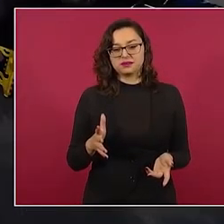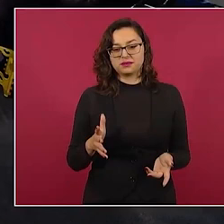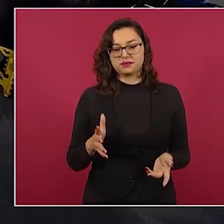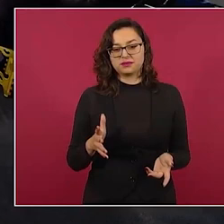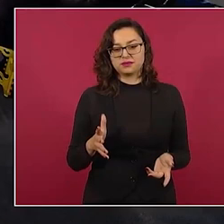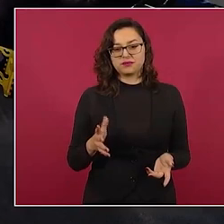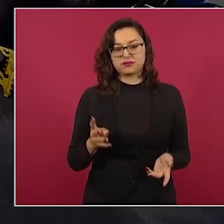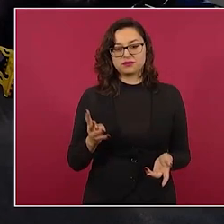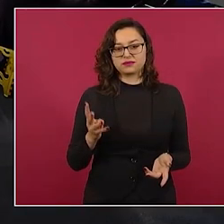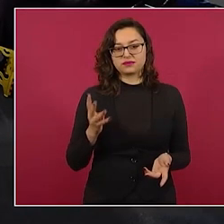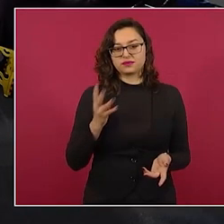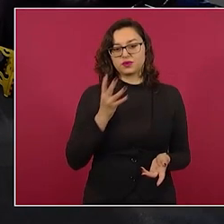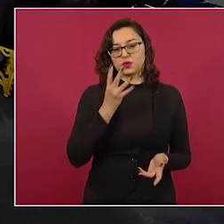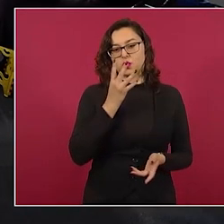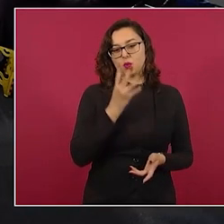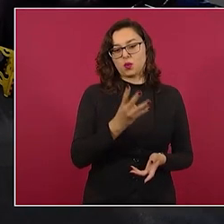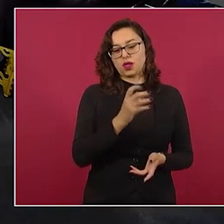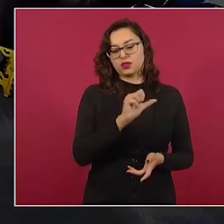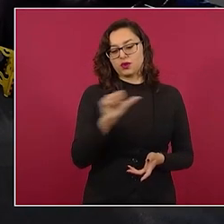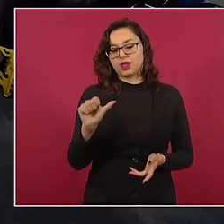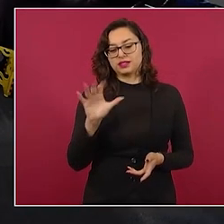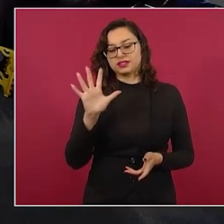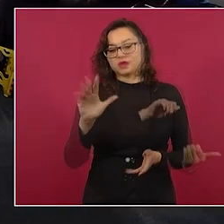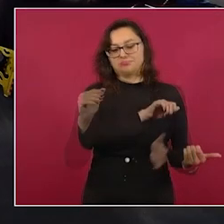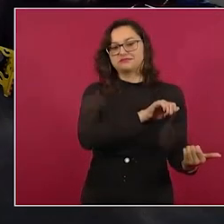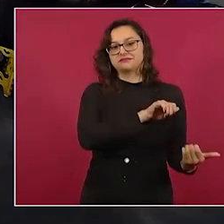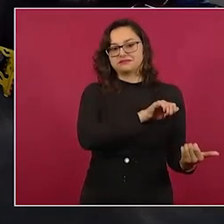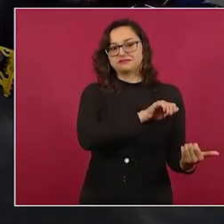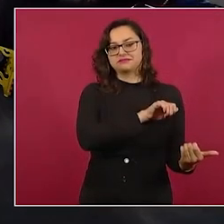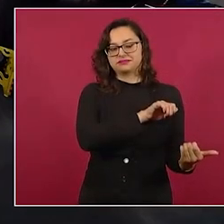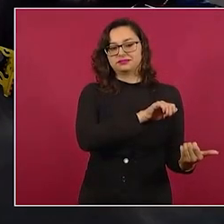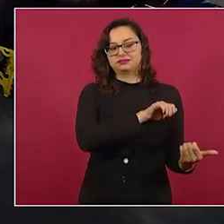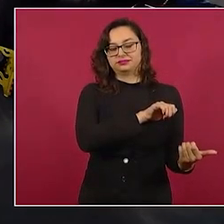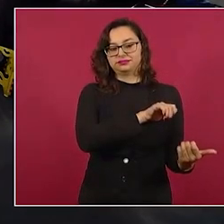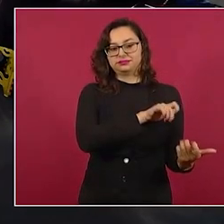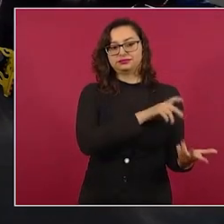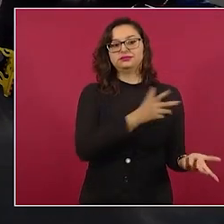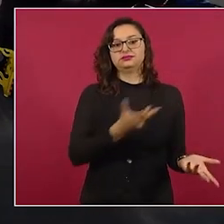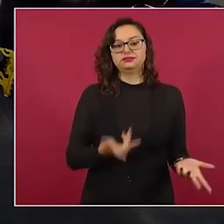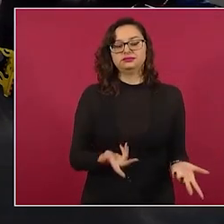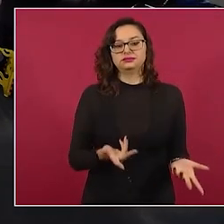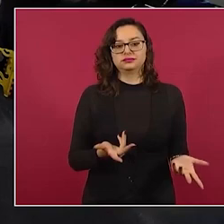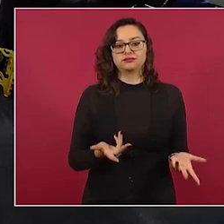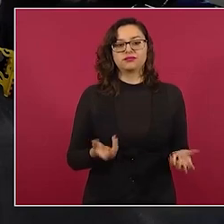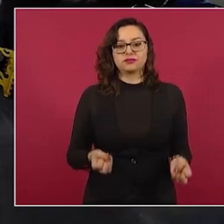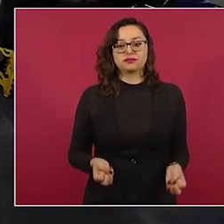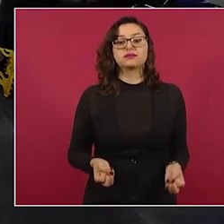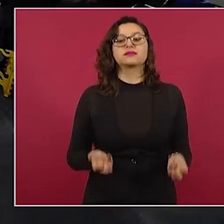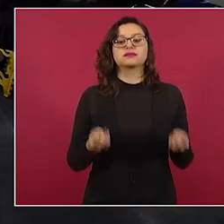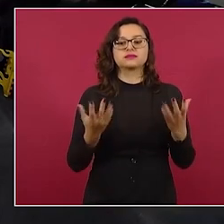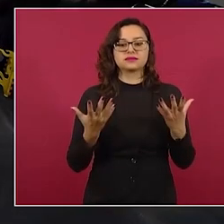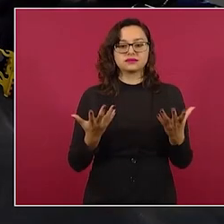de cuatro a cinco mil millones cuánto es le decía yo a Daniel